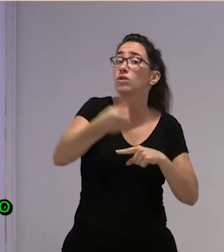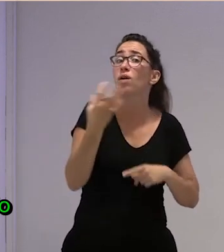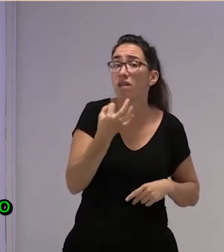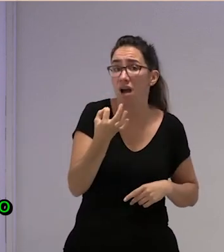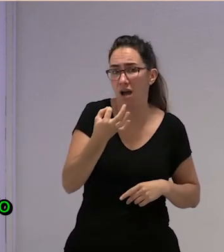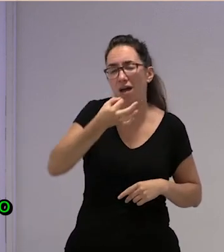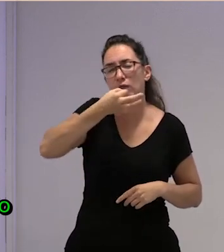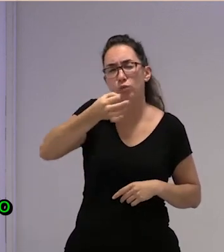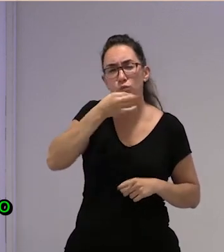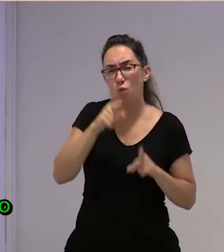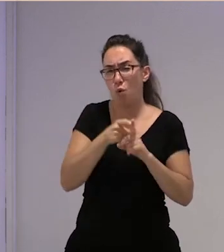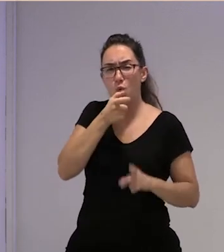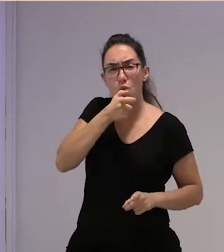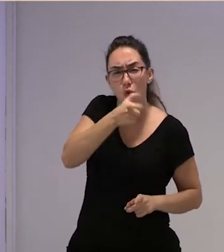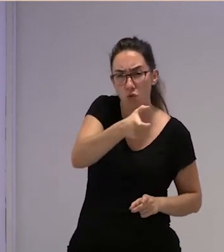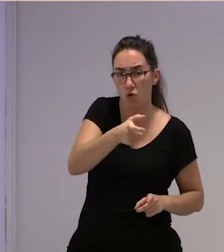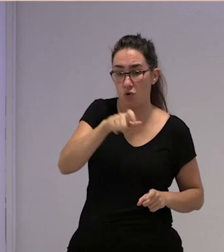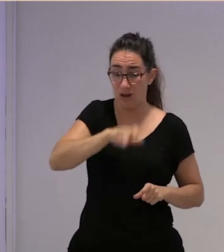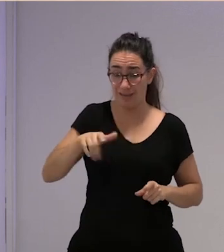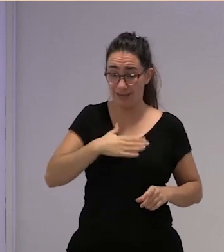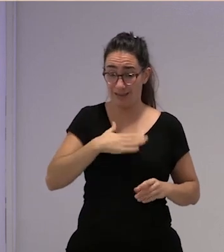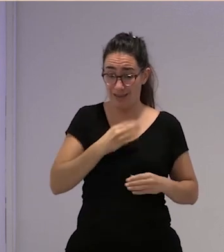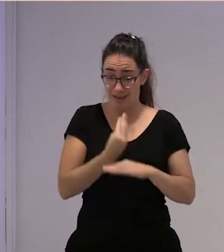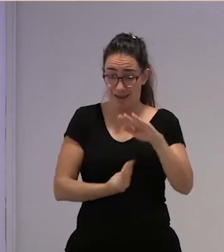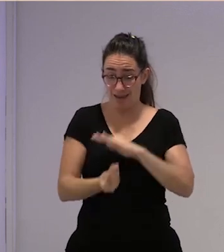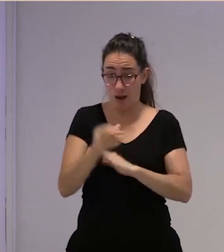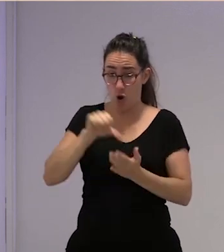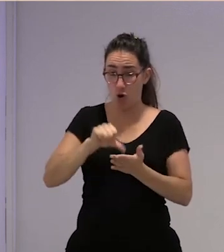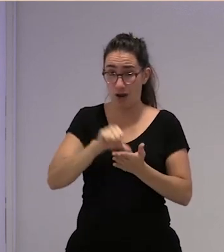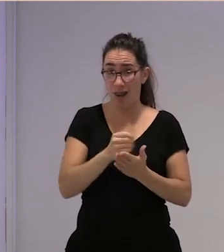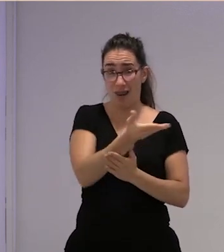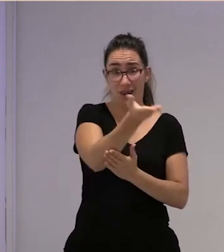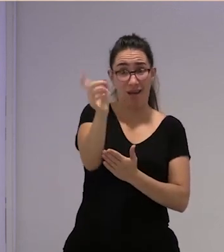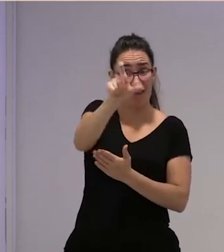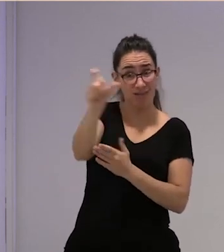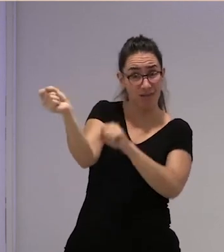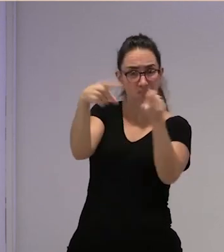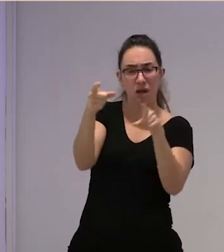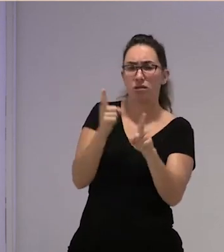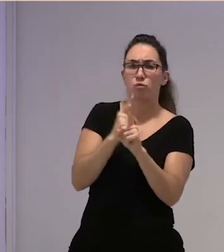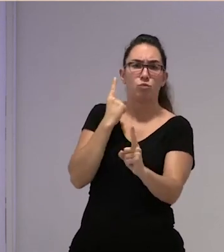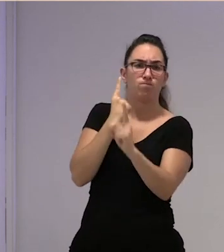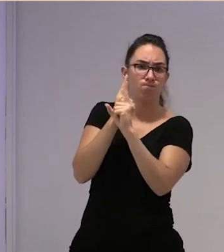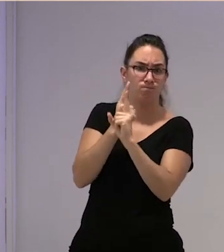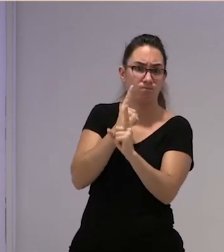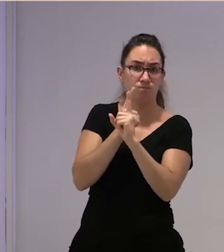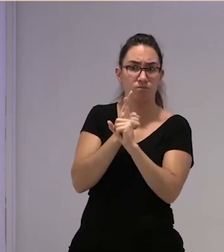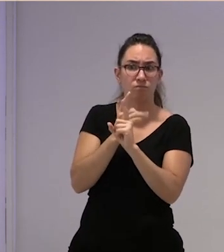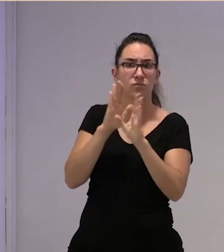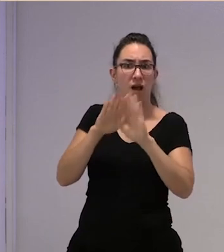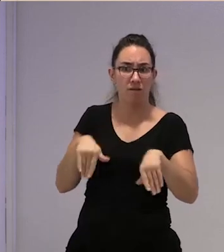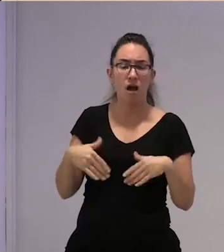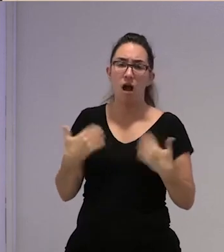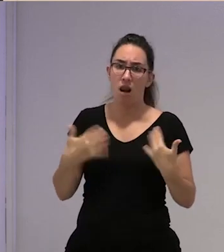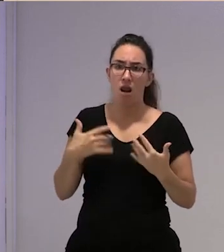discurso de odio enorme de la población local hacia la población migrante que nos está costando mucho trabajo radical